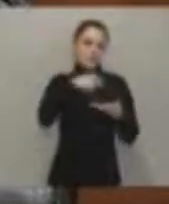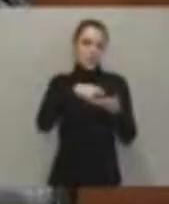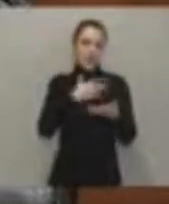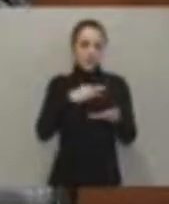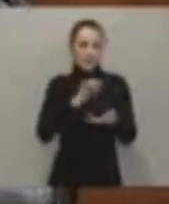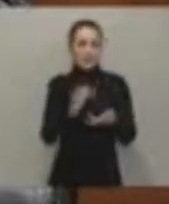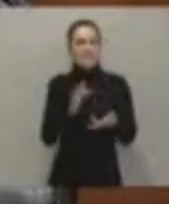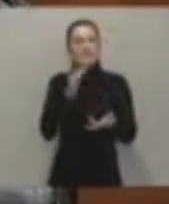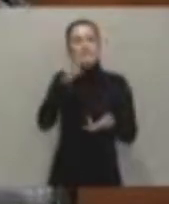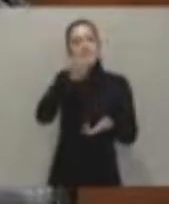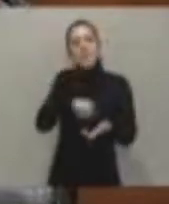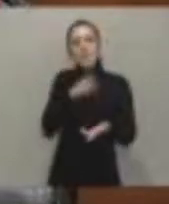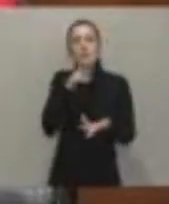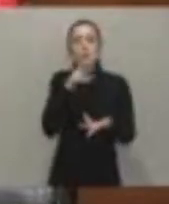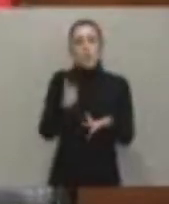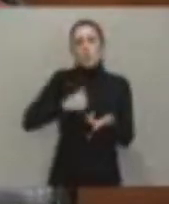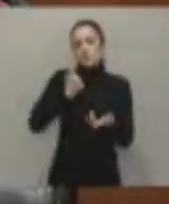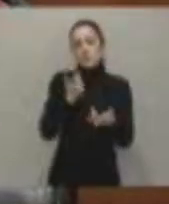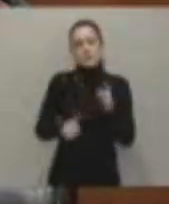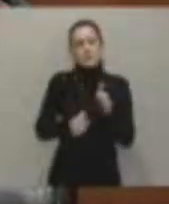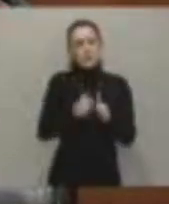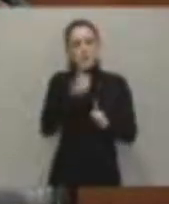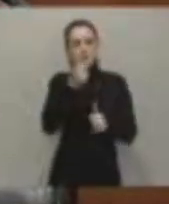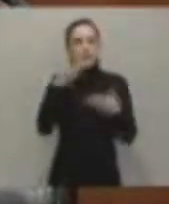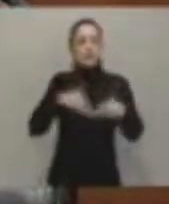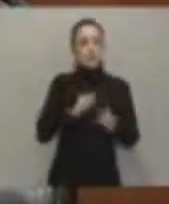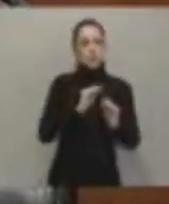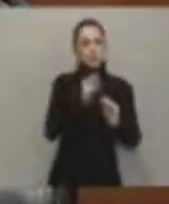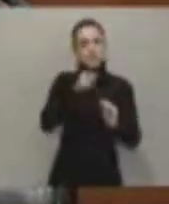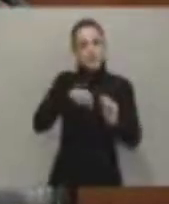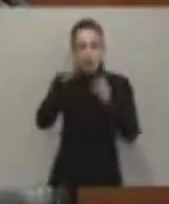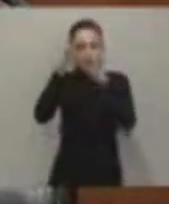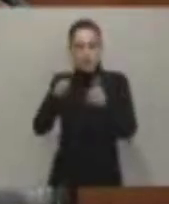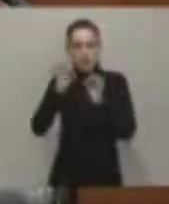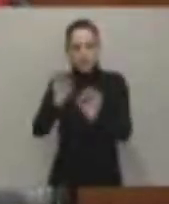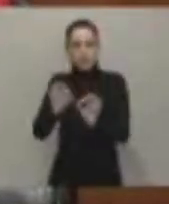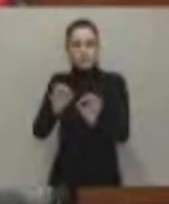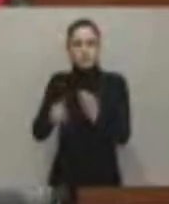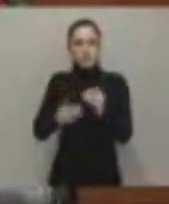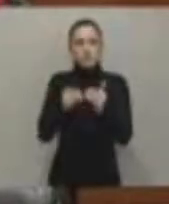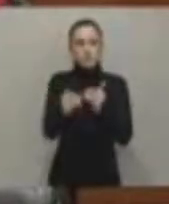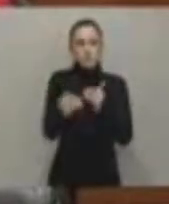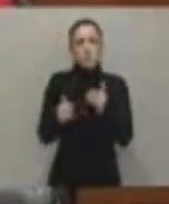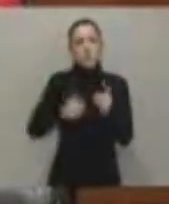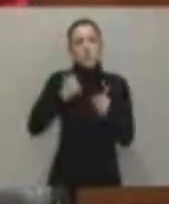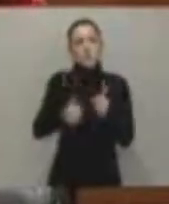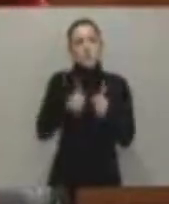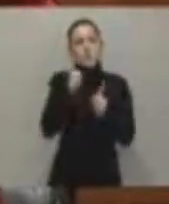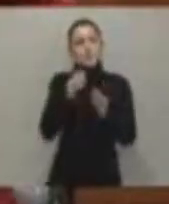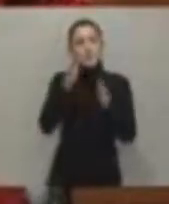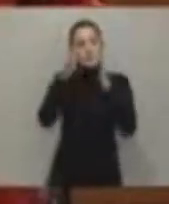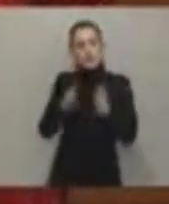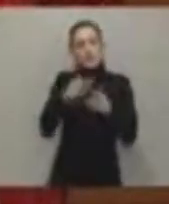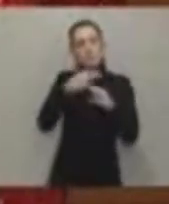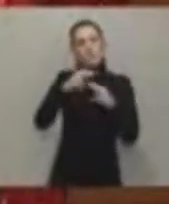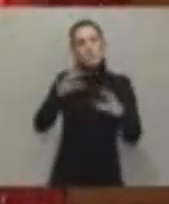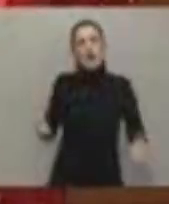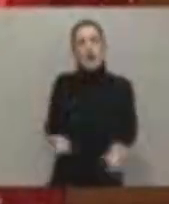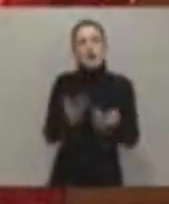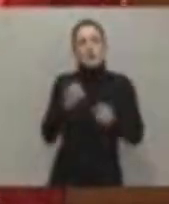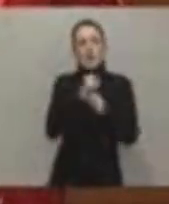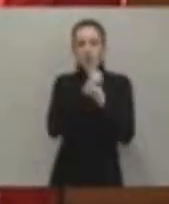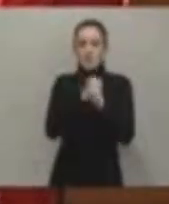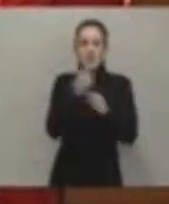sus hijos y ellos mismos en el futuro. Y usted no ha desplegado políticas activas de empleo,